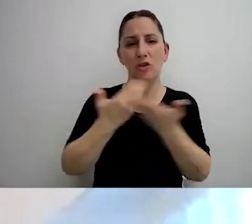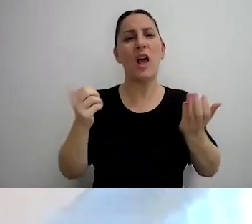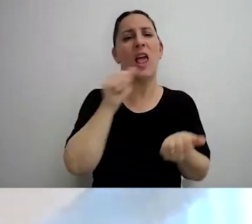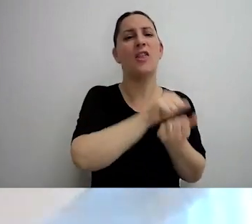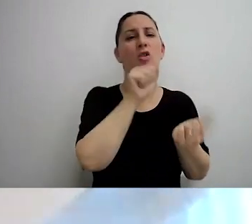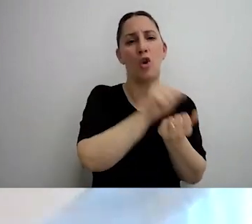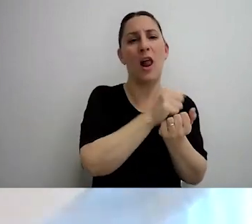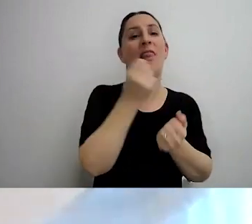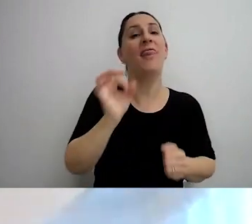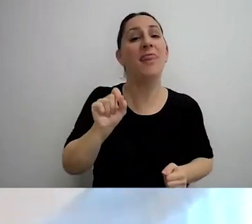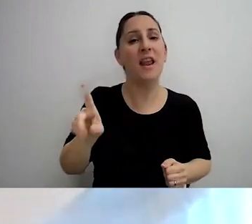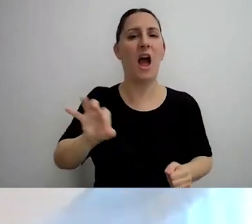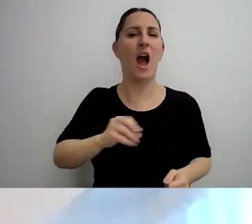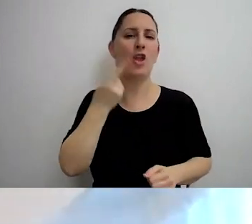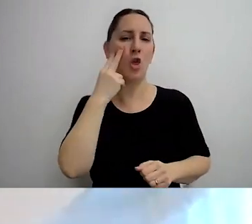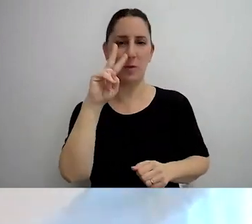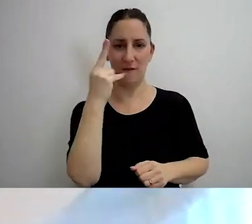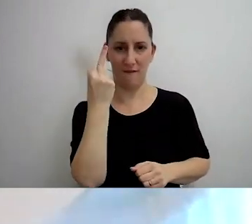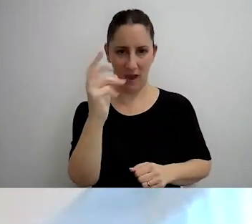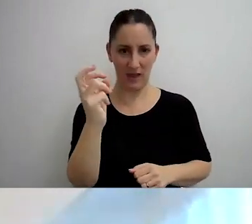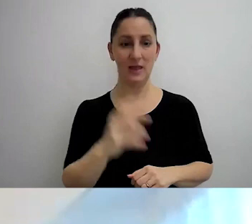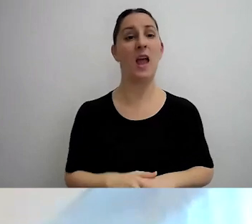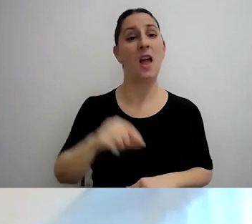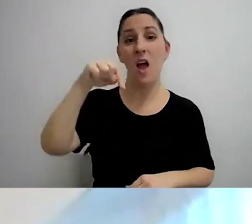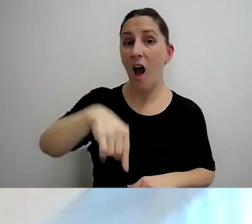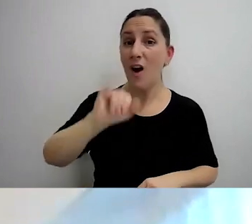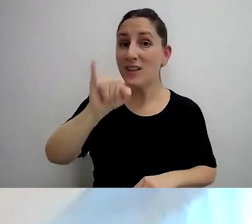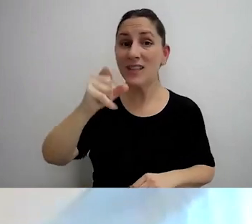la edición 2020. Ahora sí, Cris, si estás por ahí.